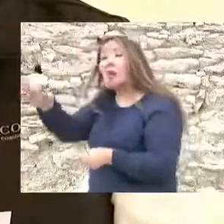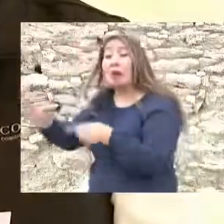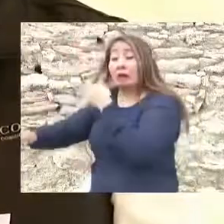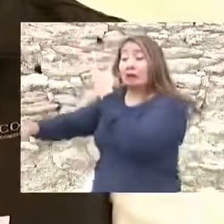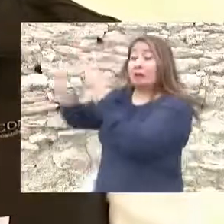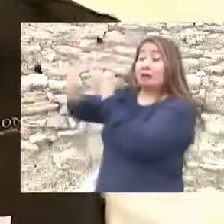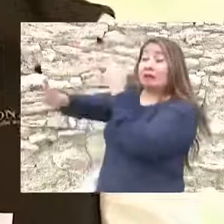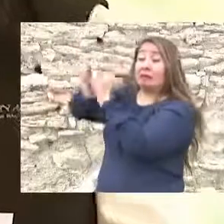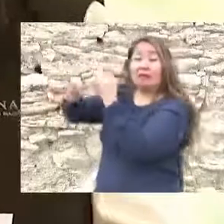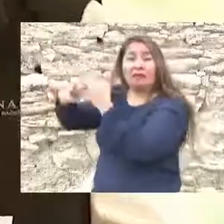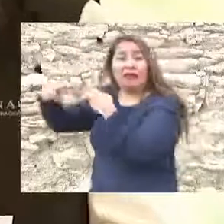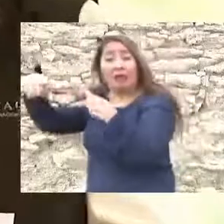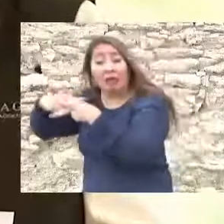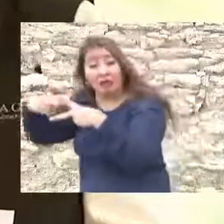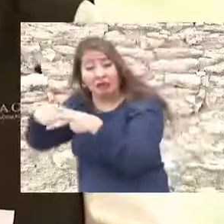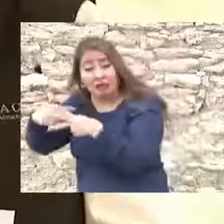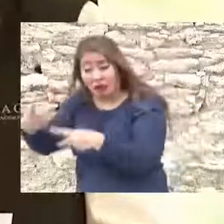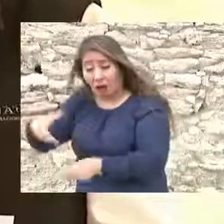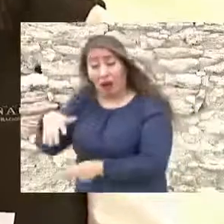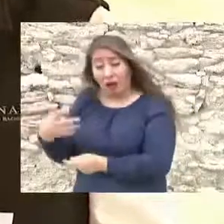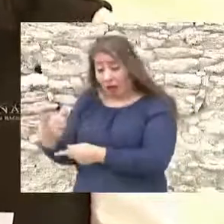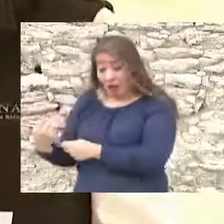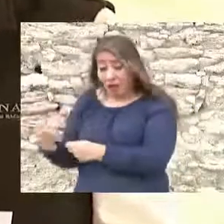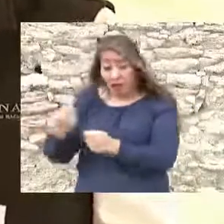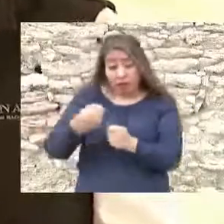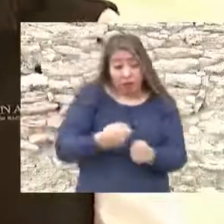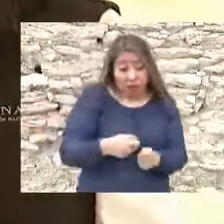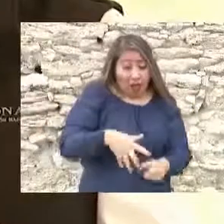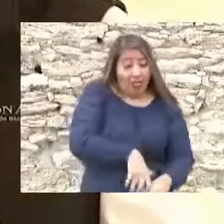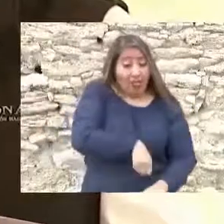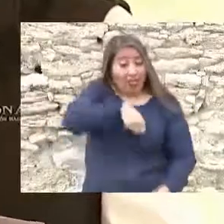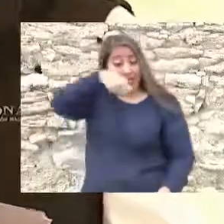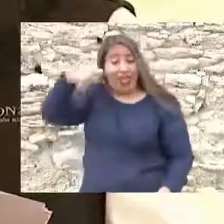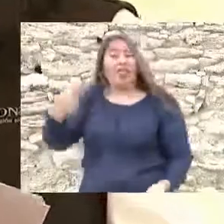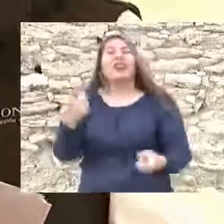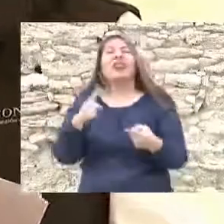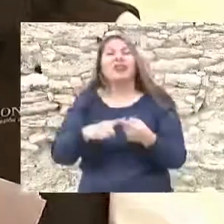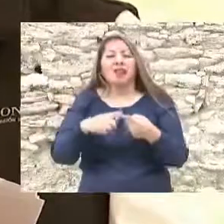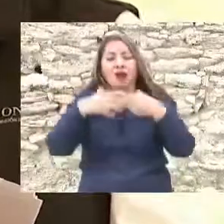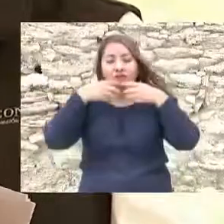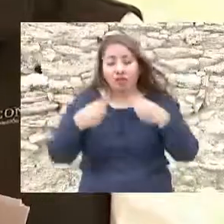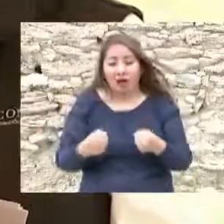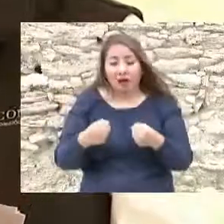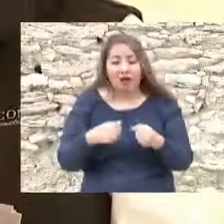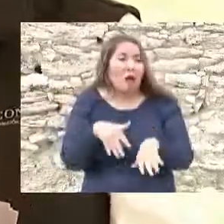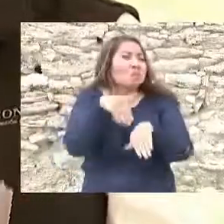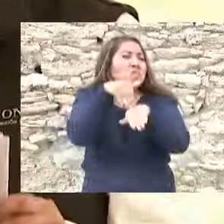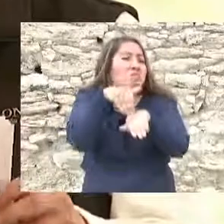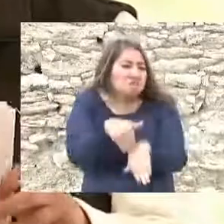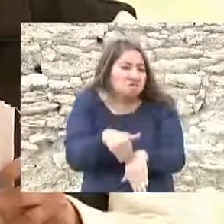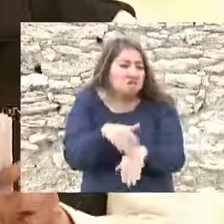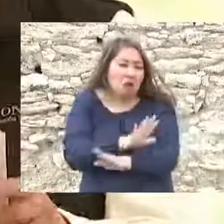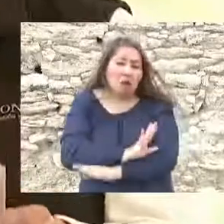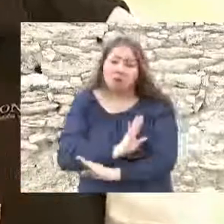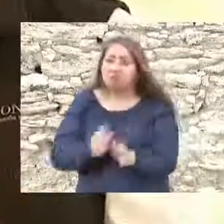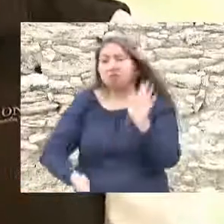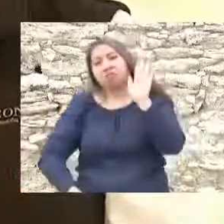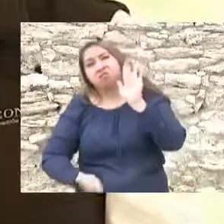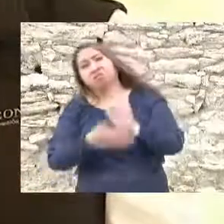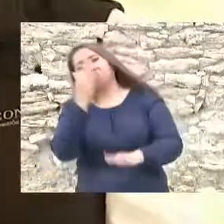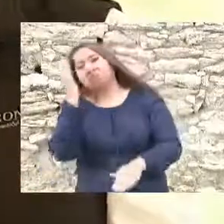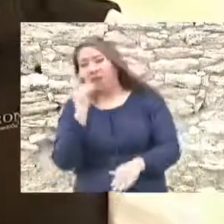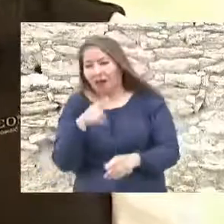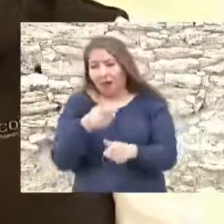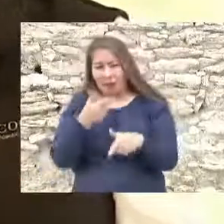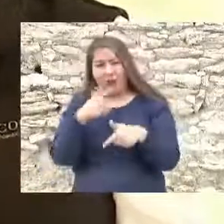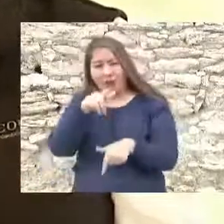y que recibió la espada de Maximiliano, símbolo de rendición el 15 de mayo de 1865 y que